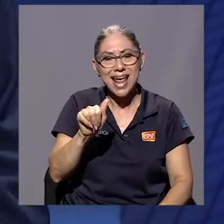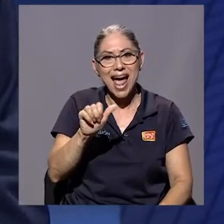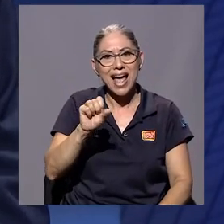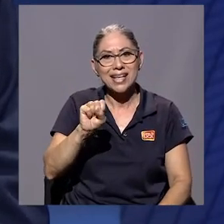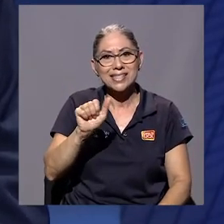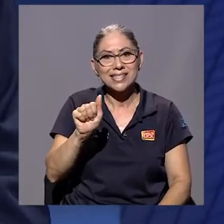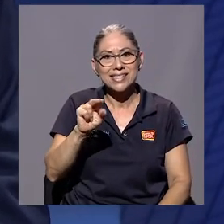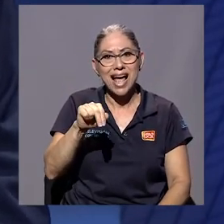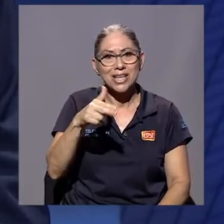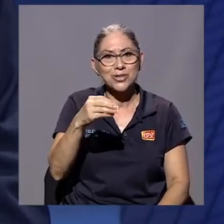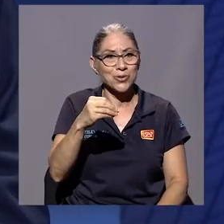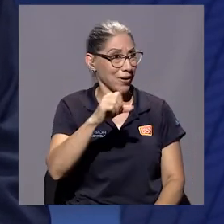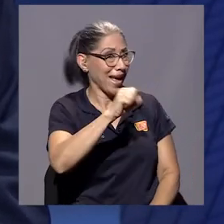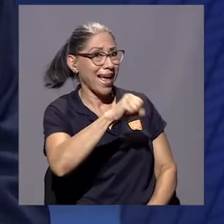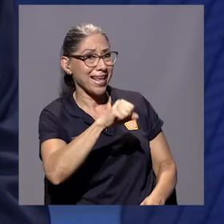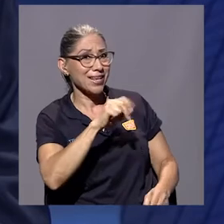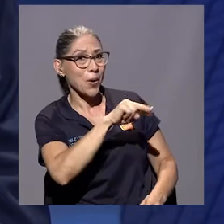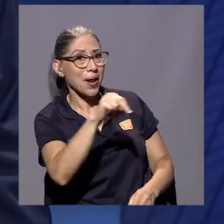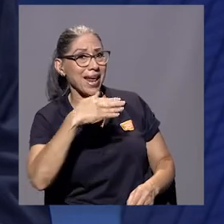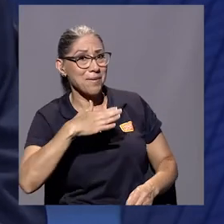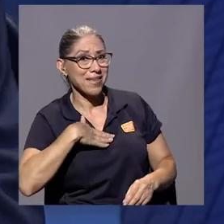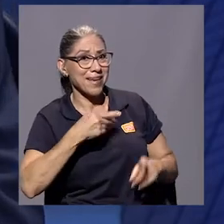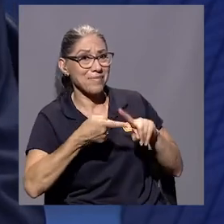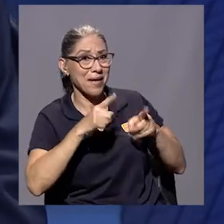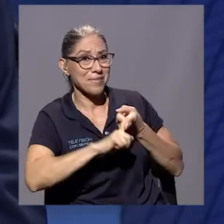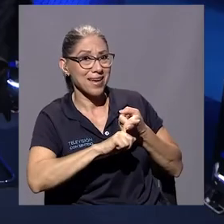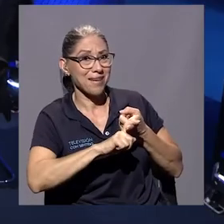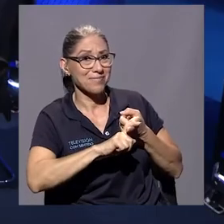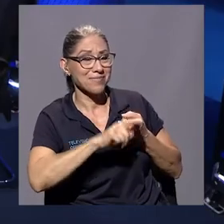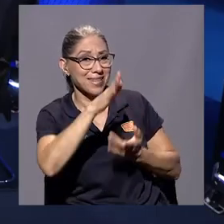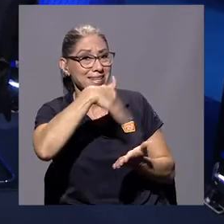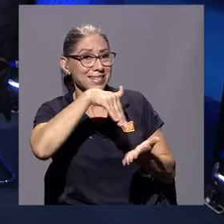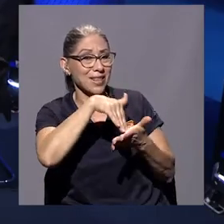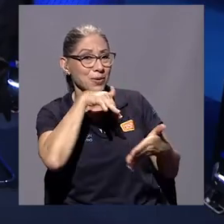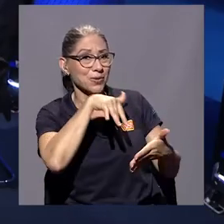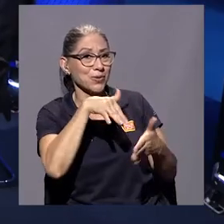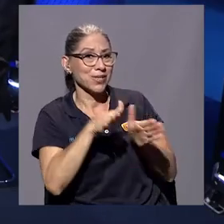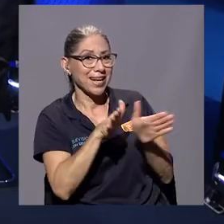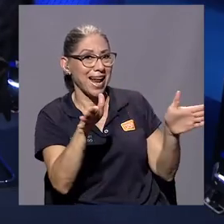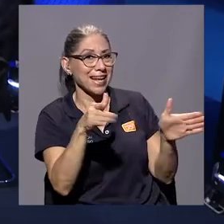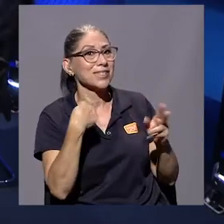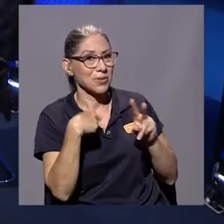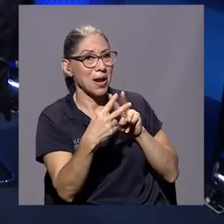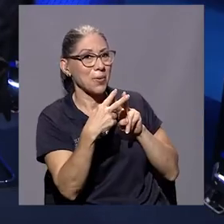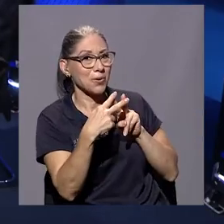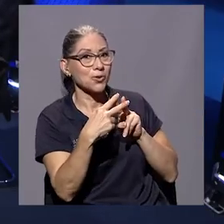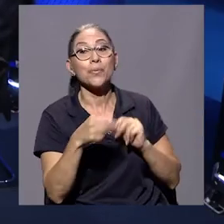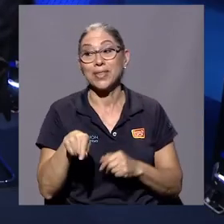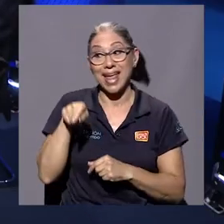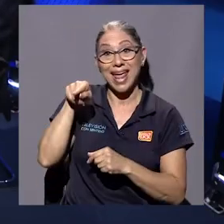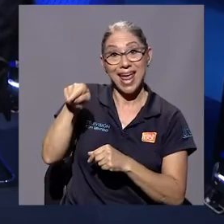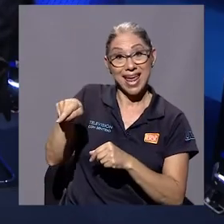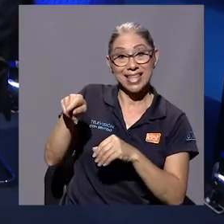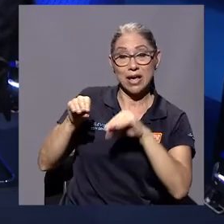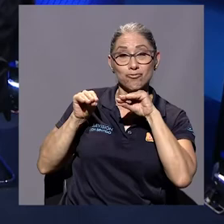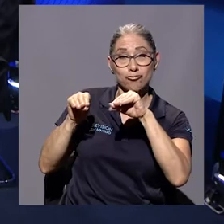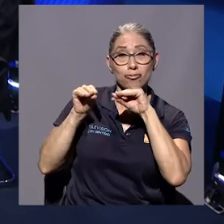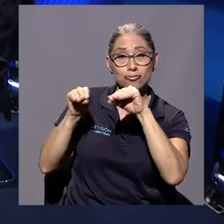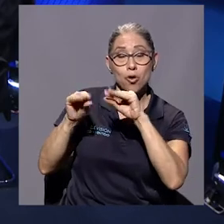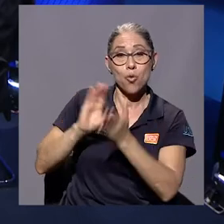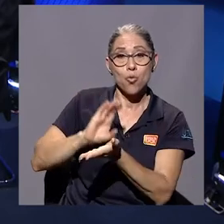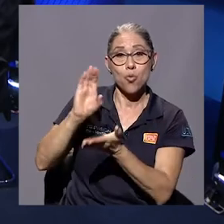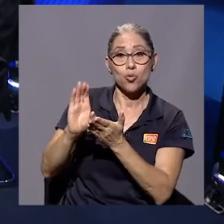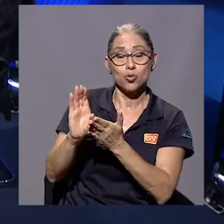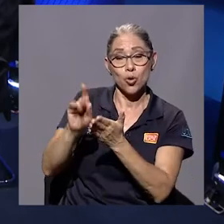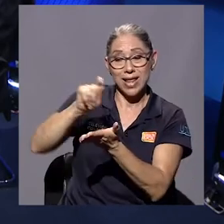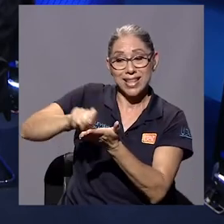que... María Sancho, colega mía, amiga mía, del Centro de Estudios Generales, la conozco. Ella da un curso de literatura en la UNA y entonces